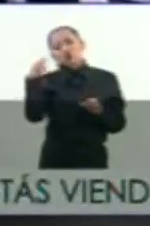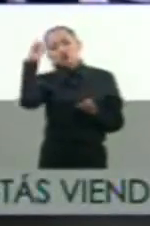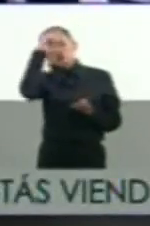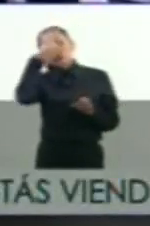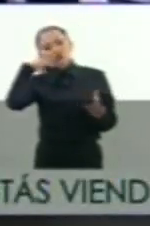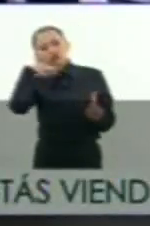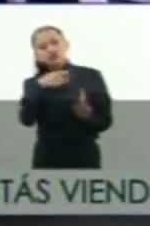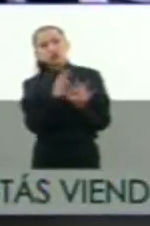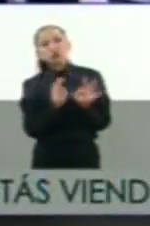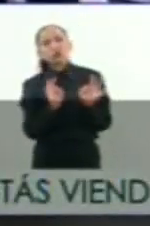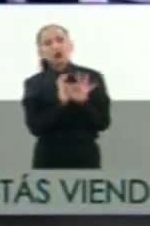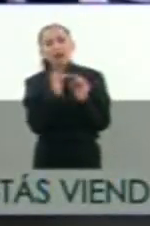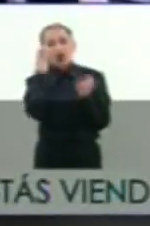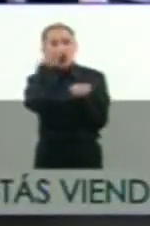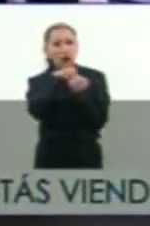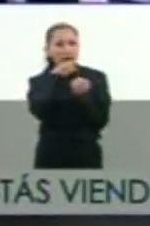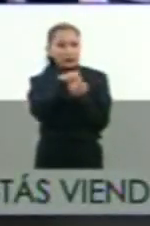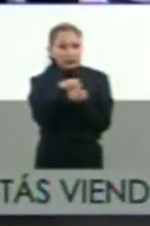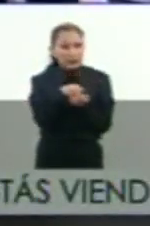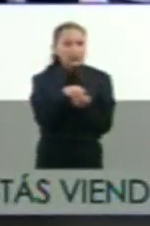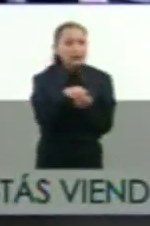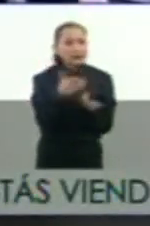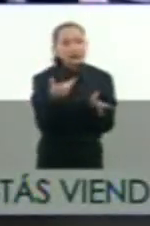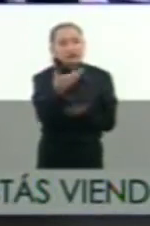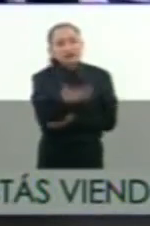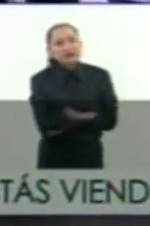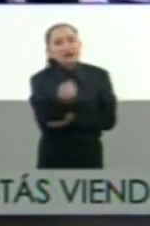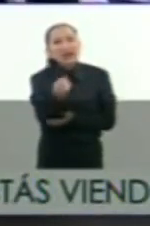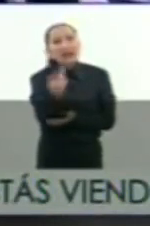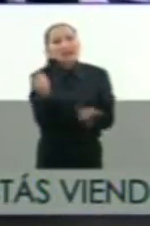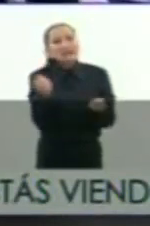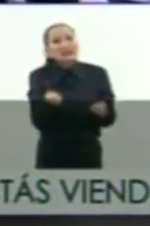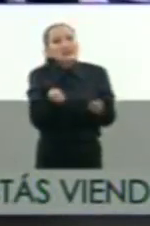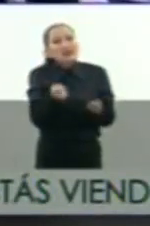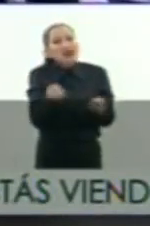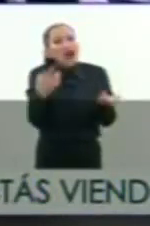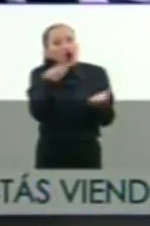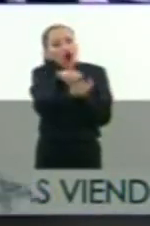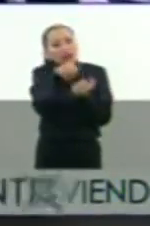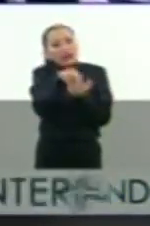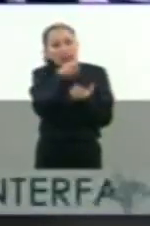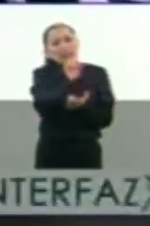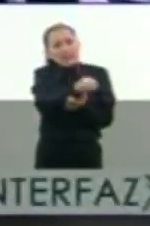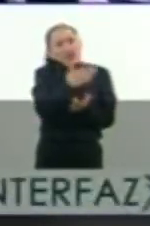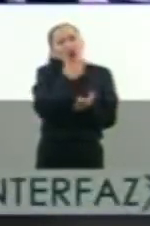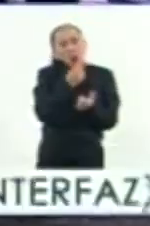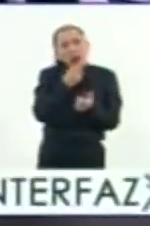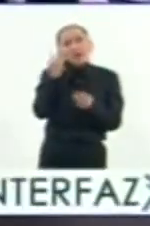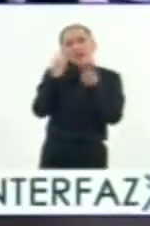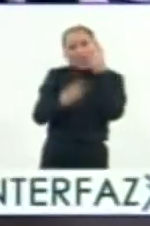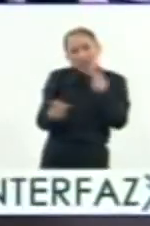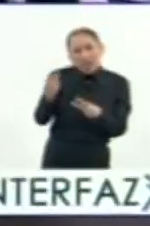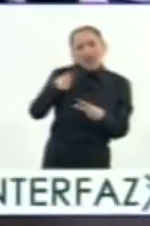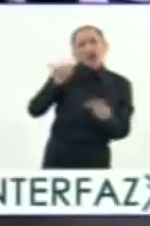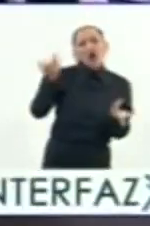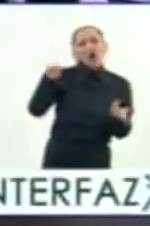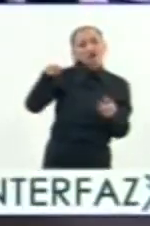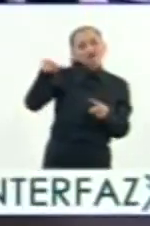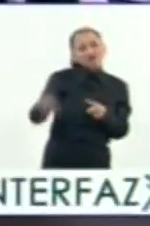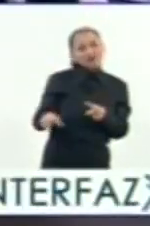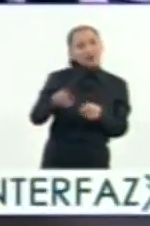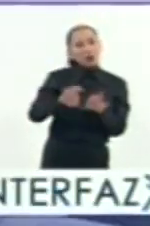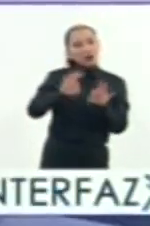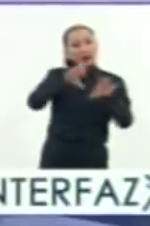la importancia de Hernán Cortés, ¿qué representó Hernán Cortés más allá del hecho sabido de que fue